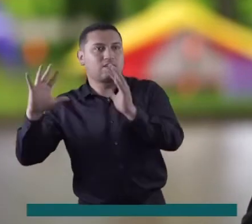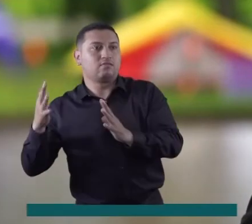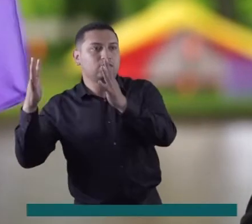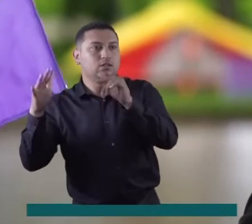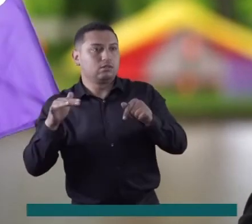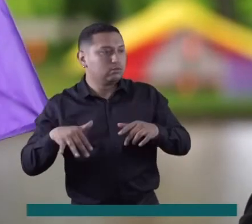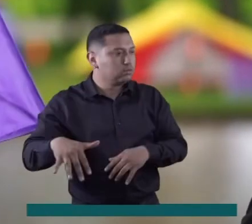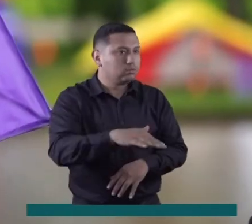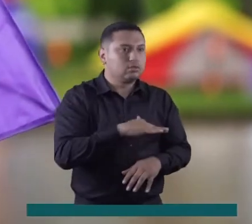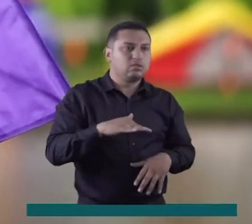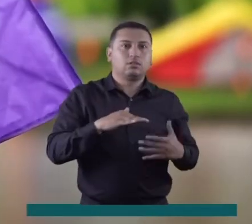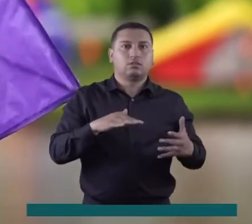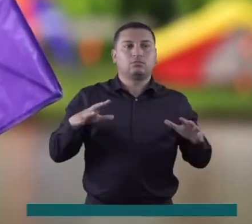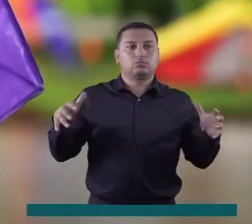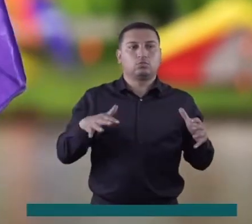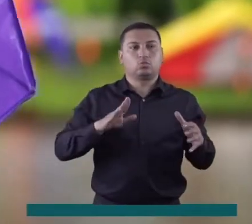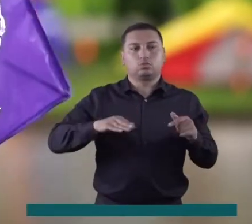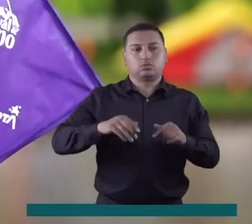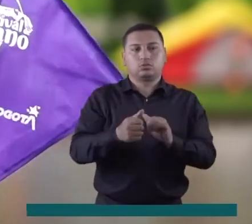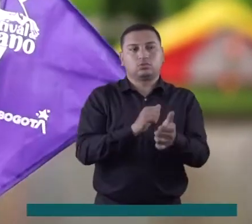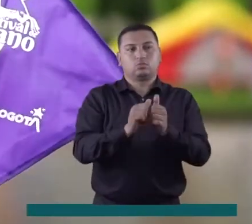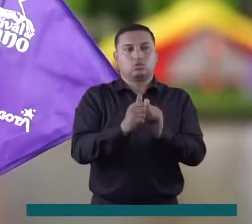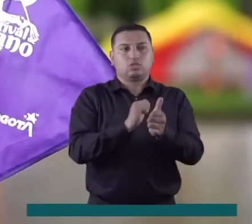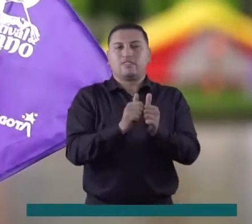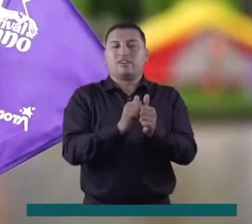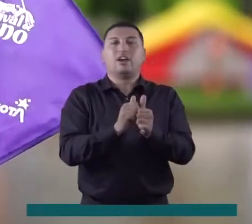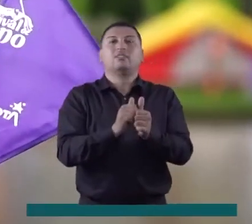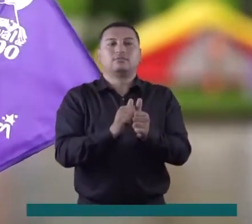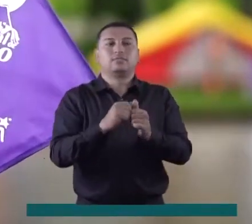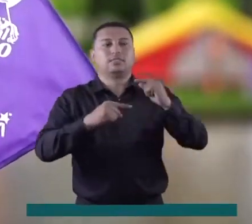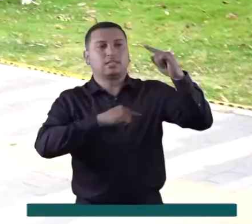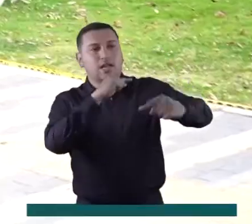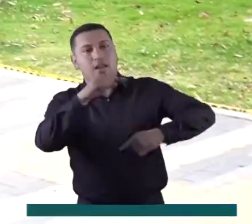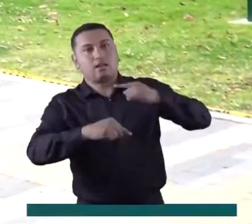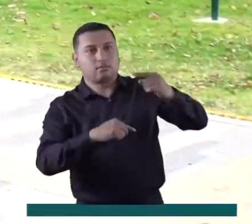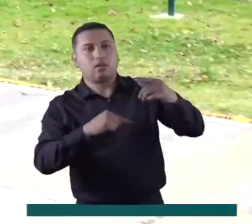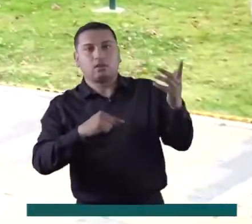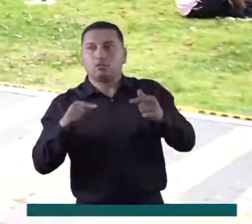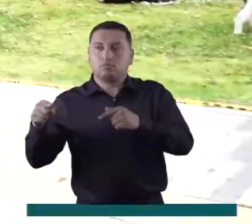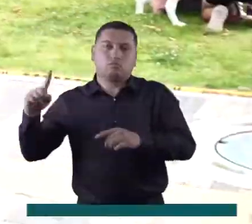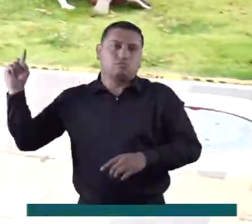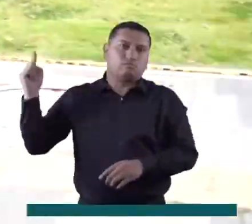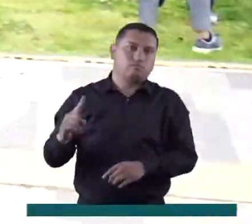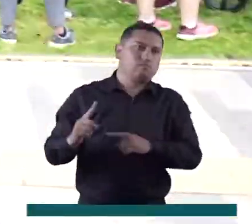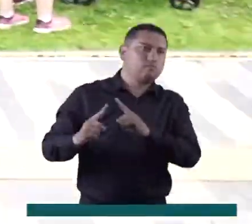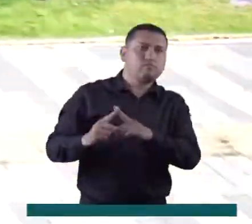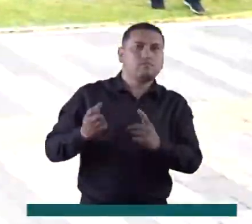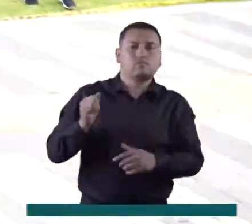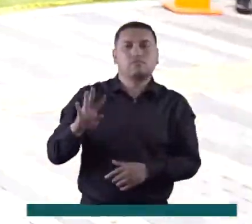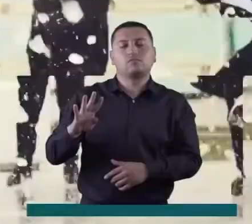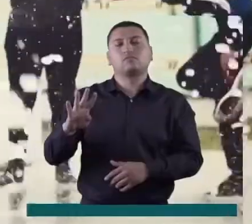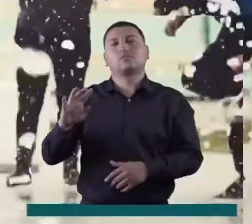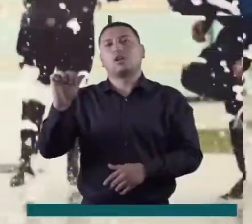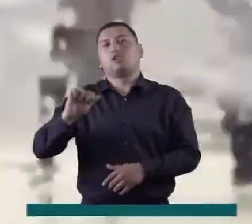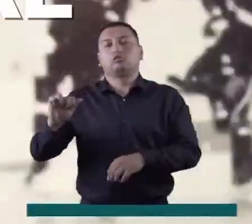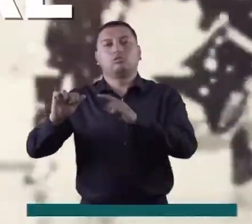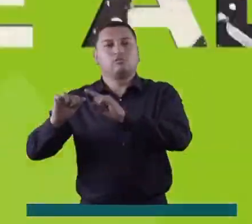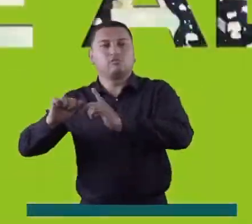Coliseo de la Unidad Deportiva El Salitre nos acompañarán los trotamundos de Harlem el 14 de agosto. Ese día también tenemos la